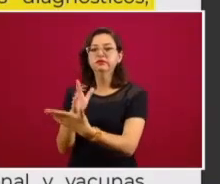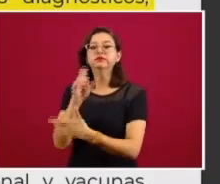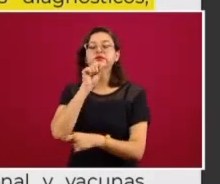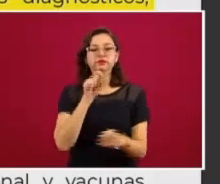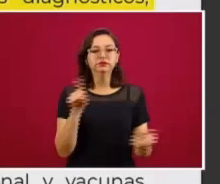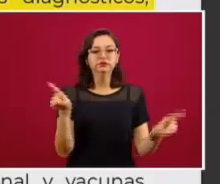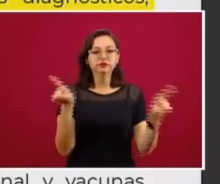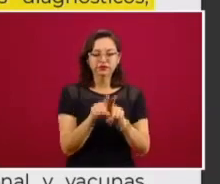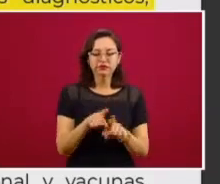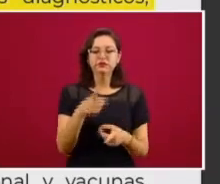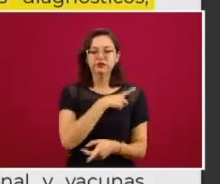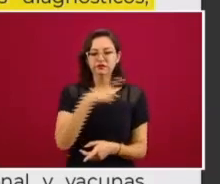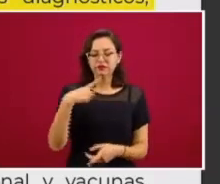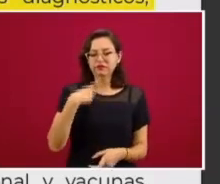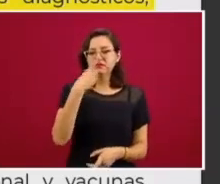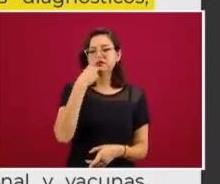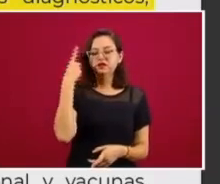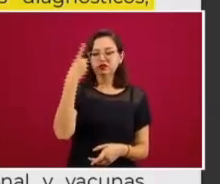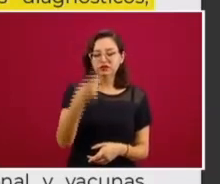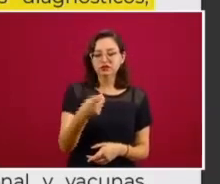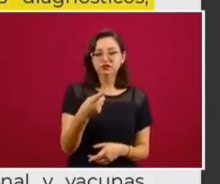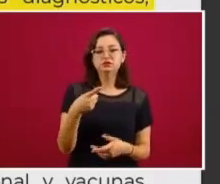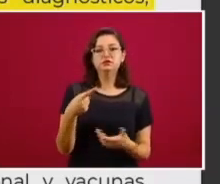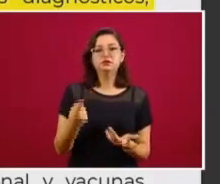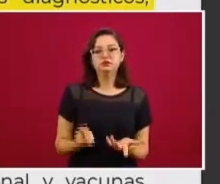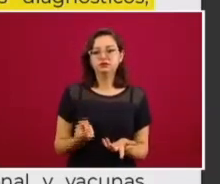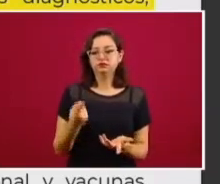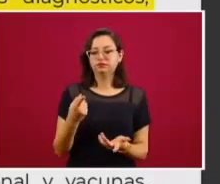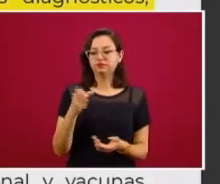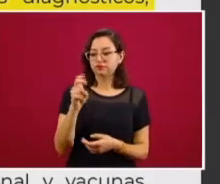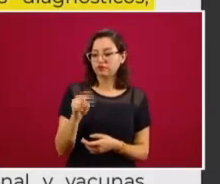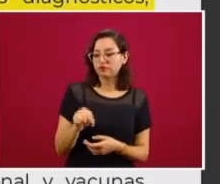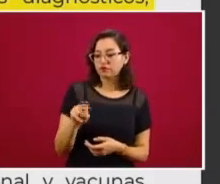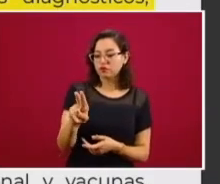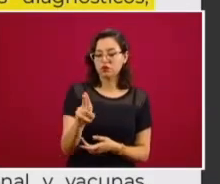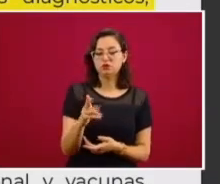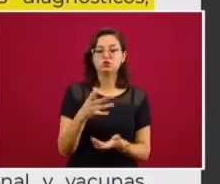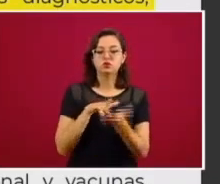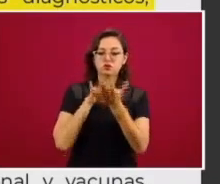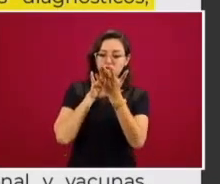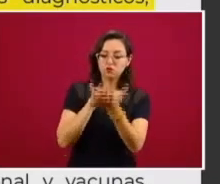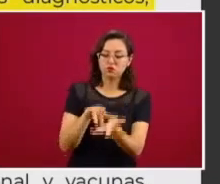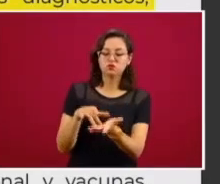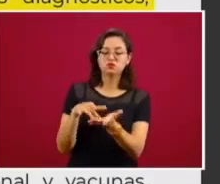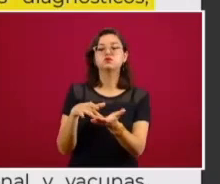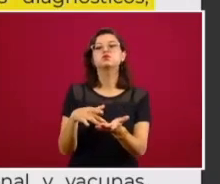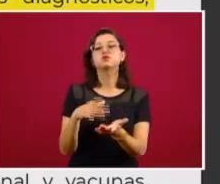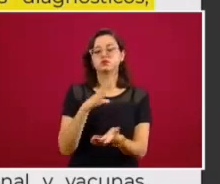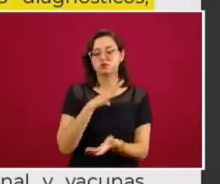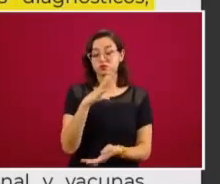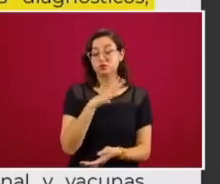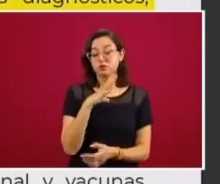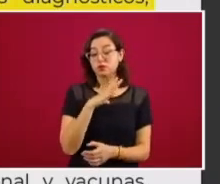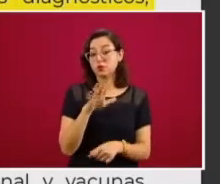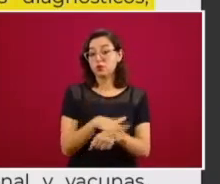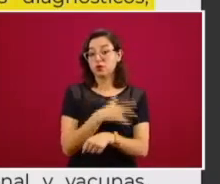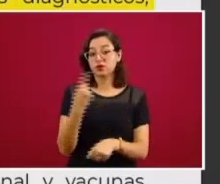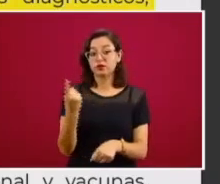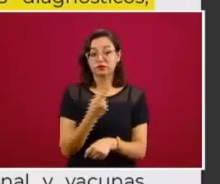resolución contiene un elemento de apoyo a la Organización Mundial de la Salud. Ahora, pues hay una situación